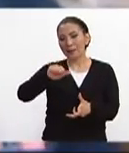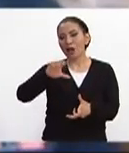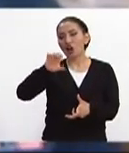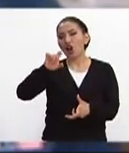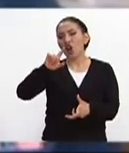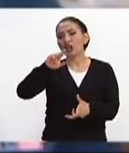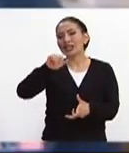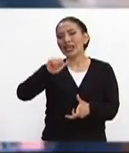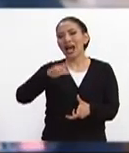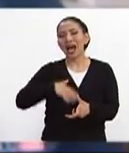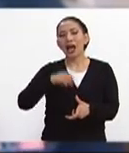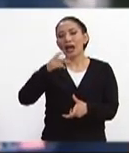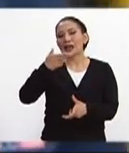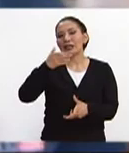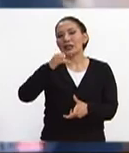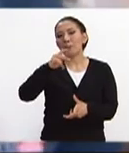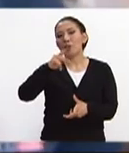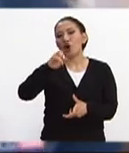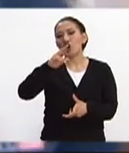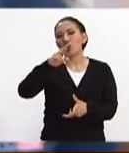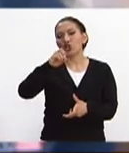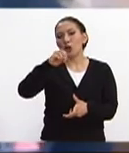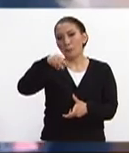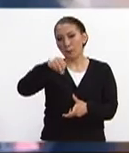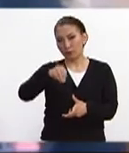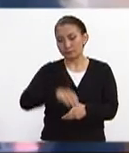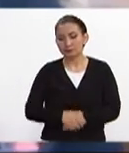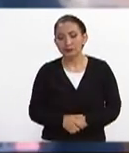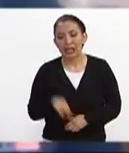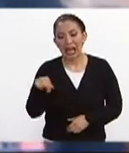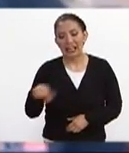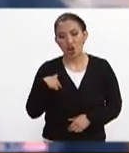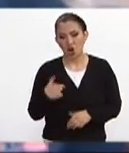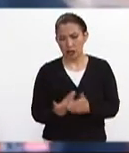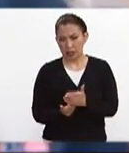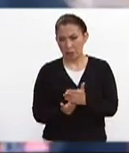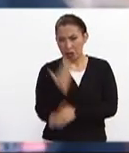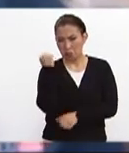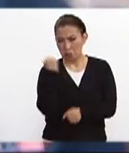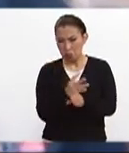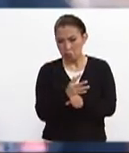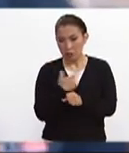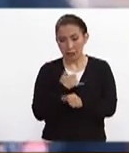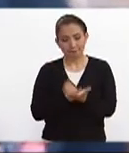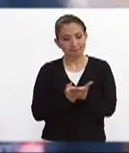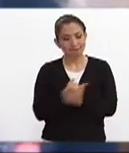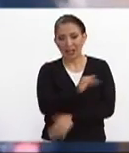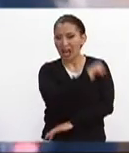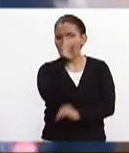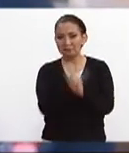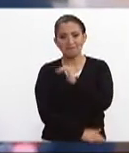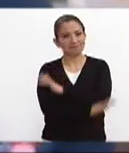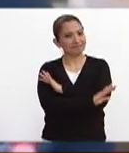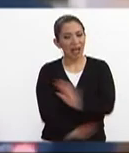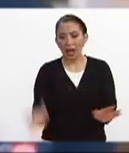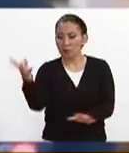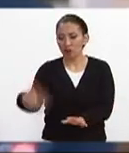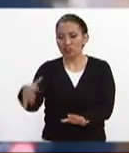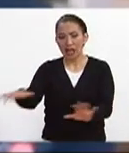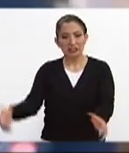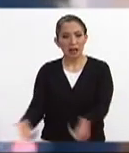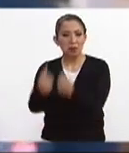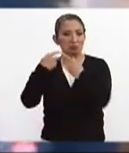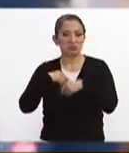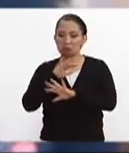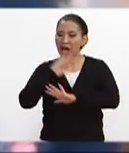Condesa de la delegación Cuauhtémoc aquí desde esta madrugada se determinó concluir con las labores de búsqueda y